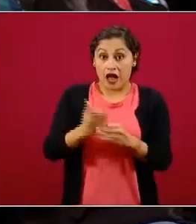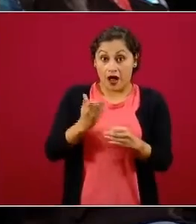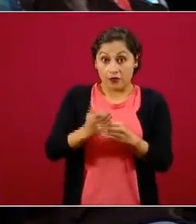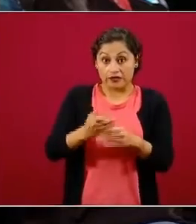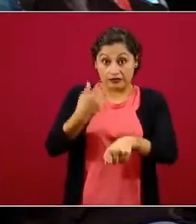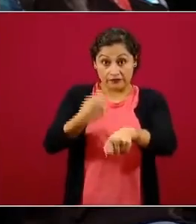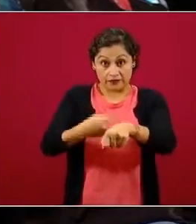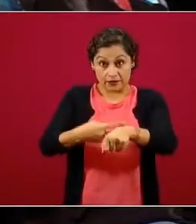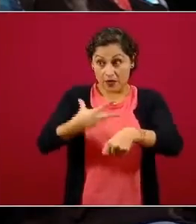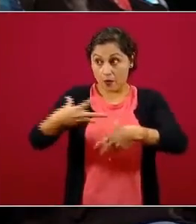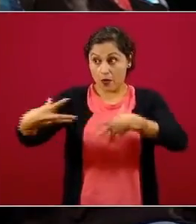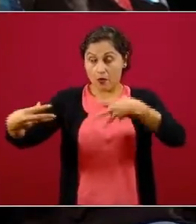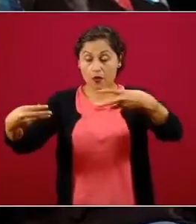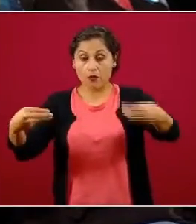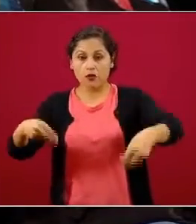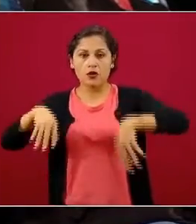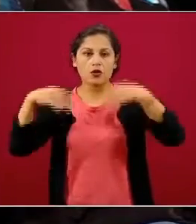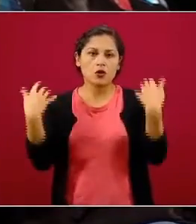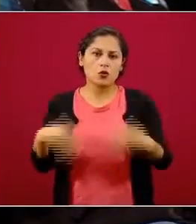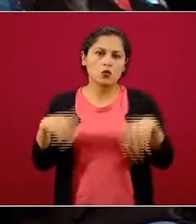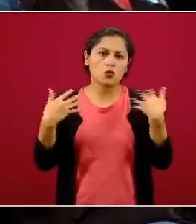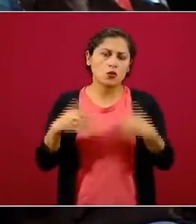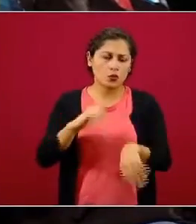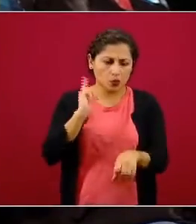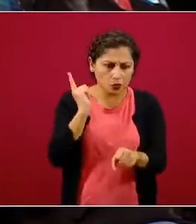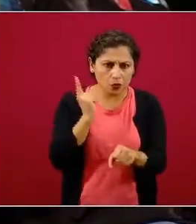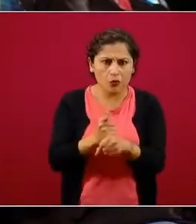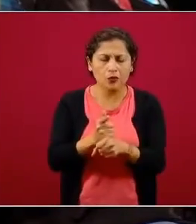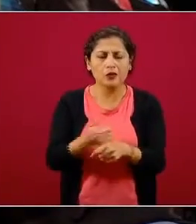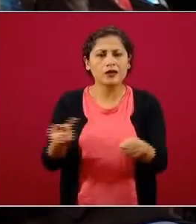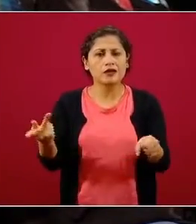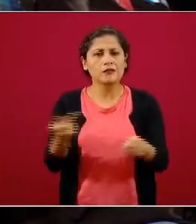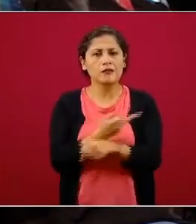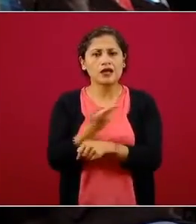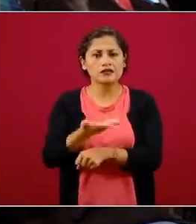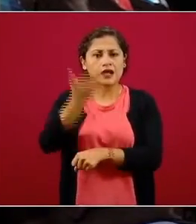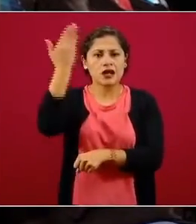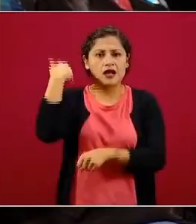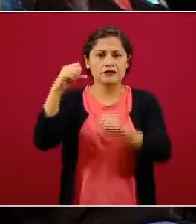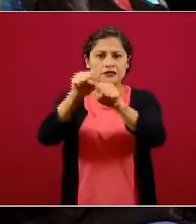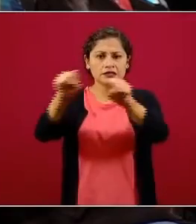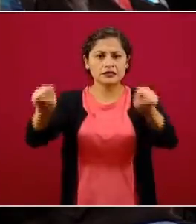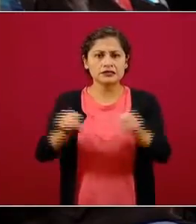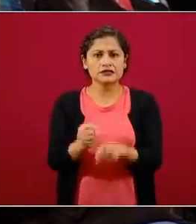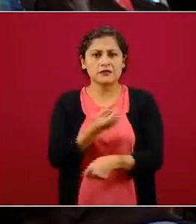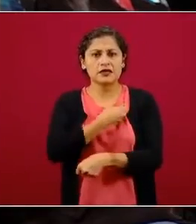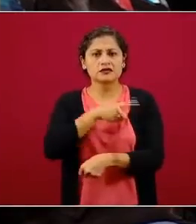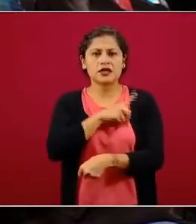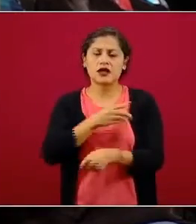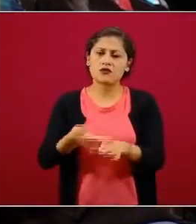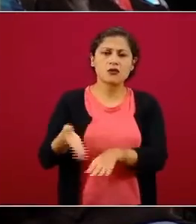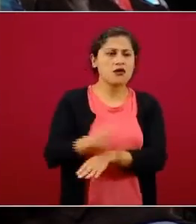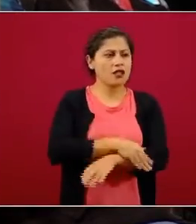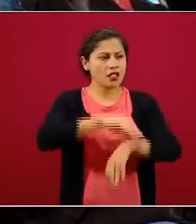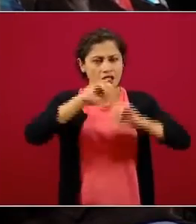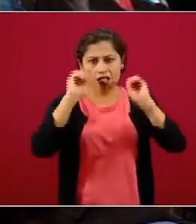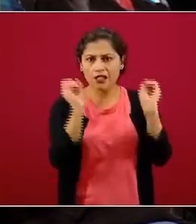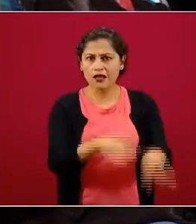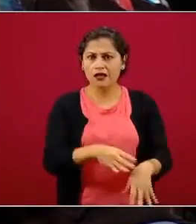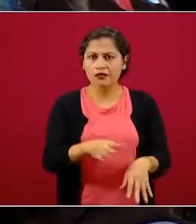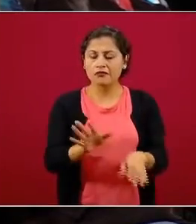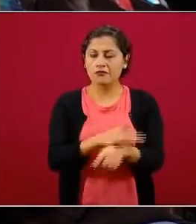es la enorme desigualdad y el enorme abandono que había en el sistema de salud. Por lo menos a nosotros, que estamos un poco